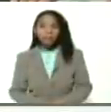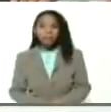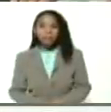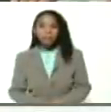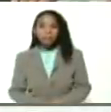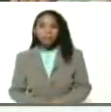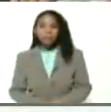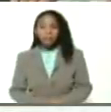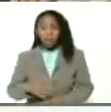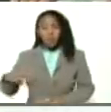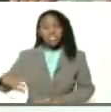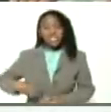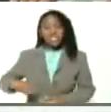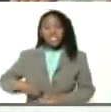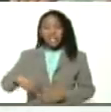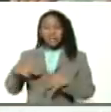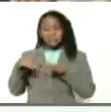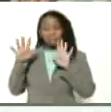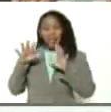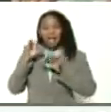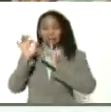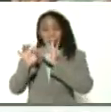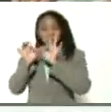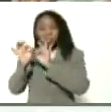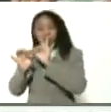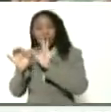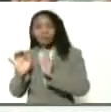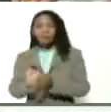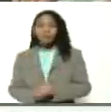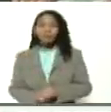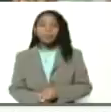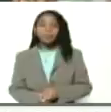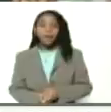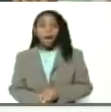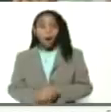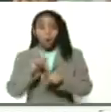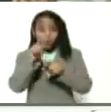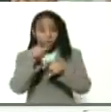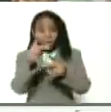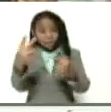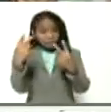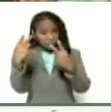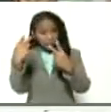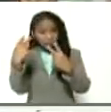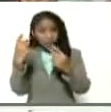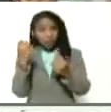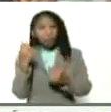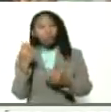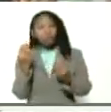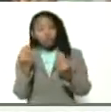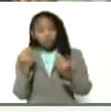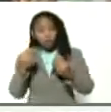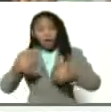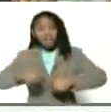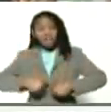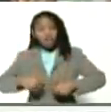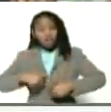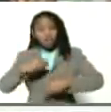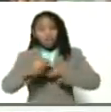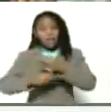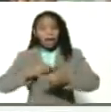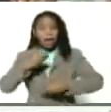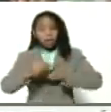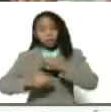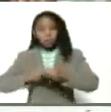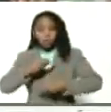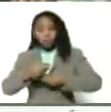Valga el chiste, es un chiste, vale, hay que explicarlo. Ahora, fíjense ustedes cuánto ha costado y tremendo esfuerzo que hay